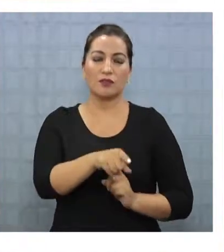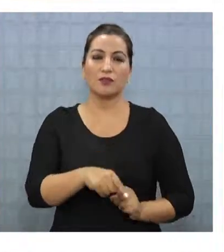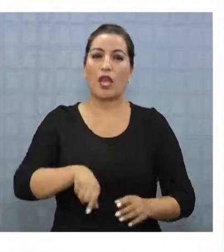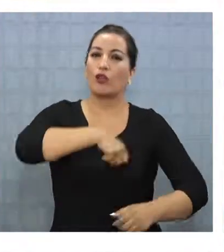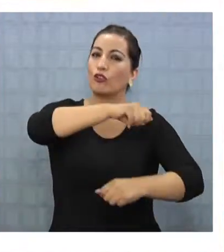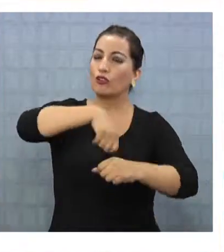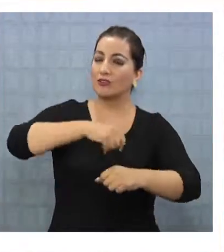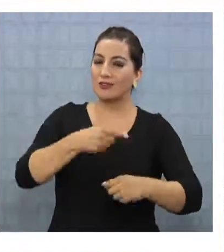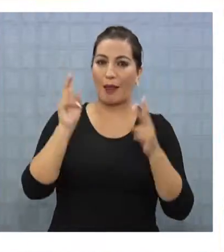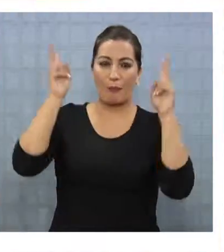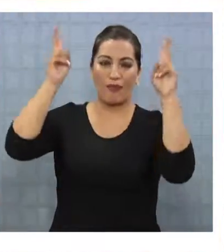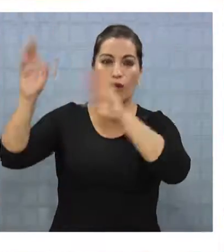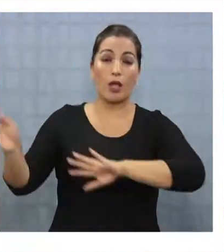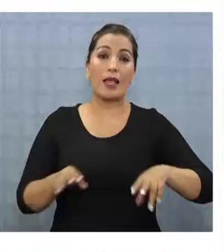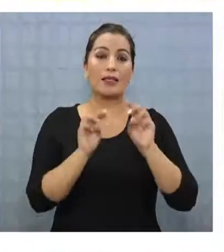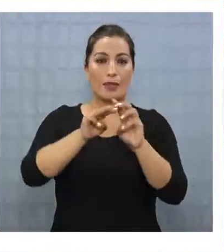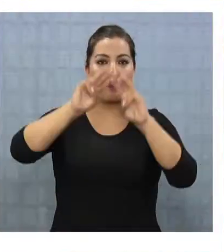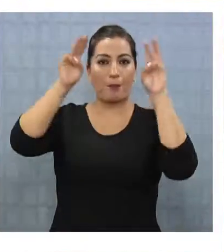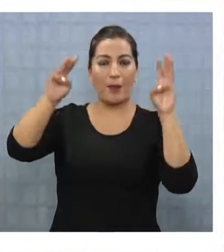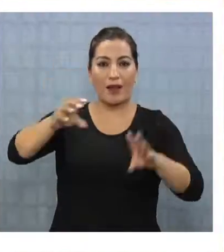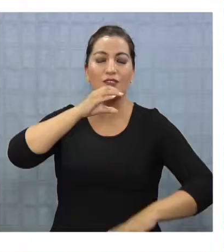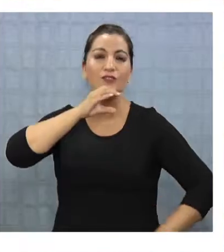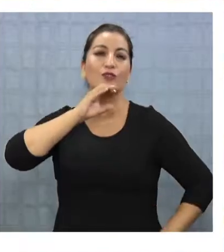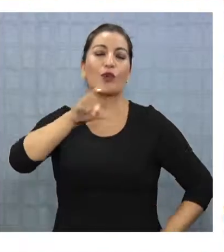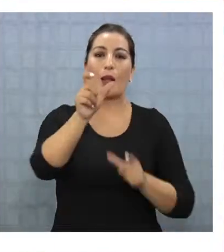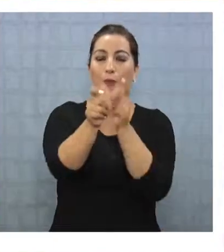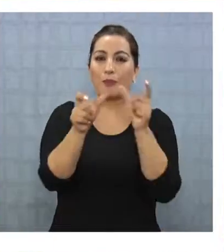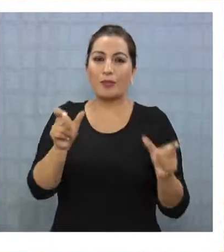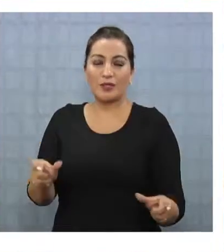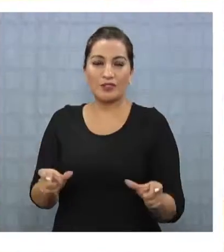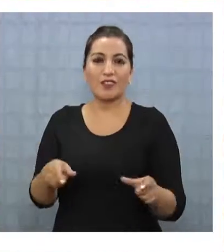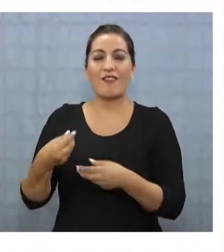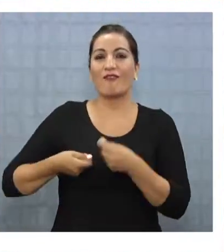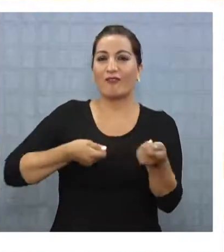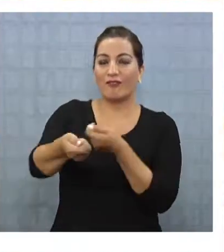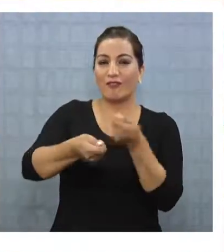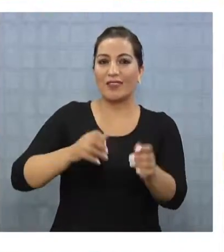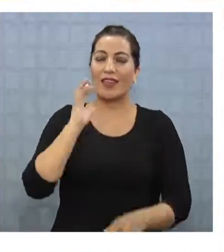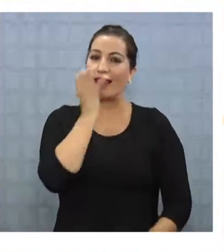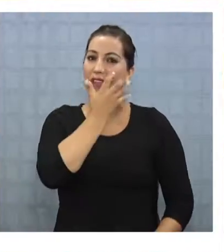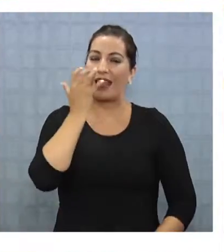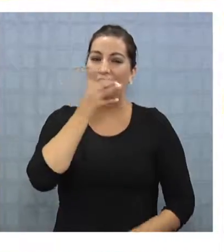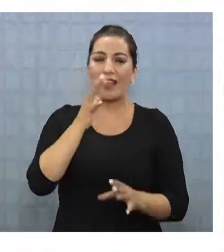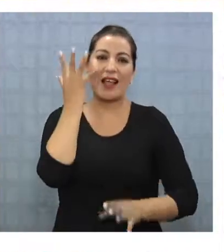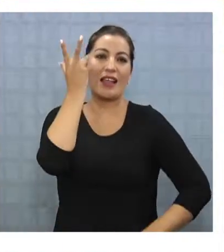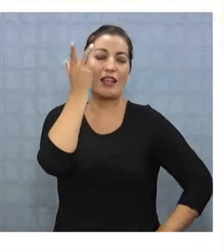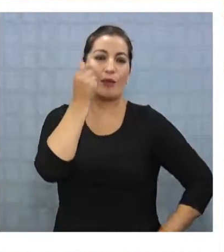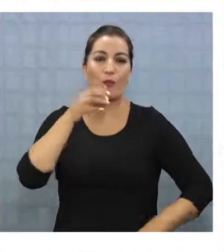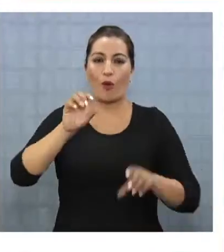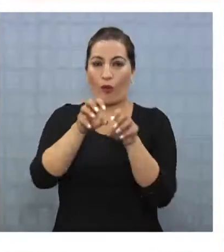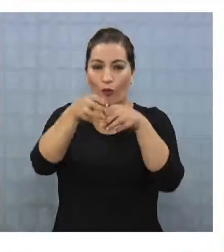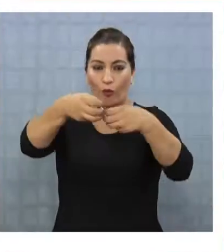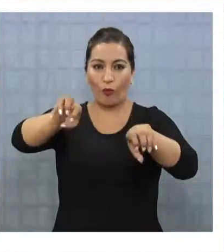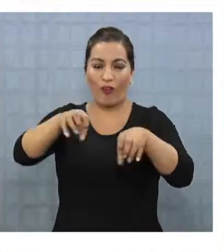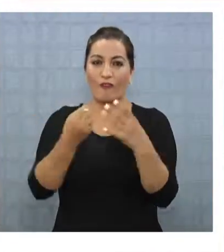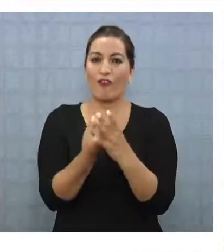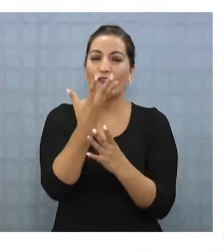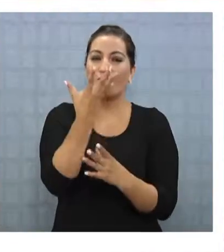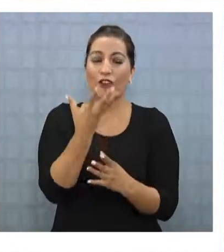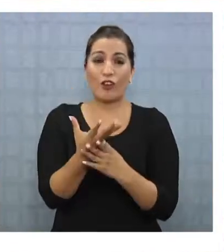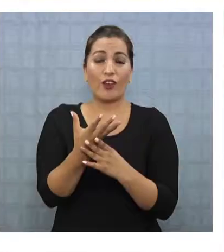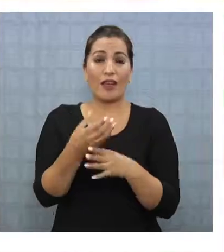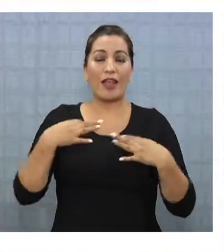cultura, cocina en vivo. Durante el mercado campesino, los pequeños agricultores vendieron naranjas, limones,